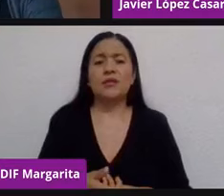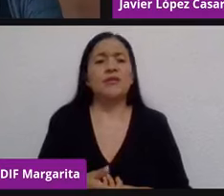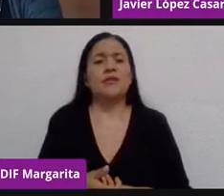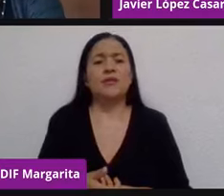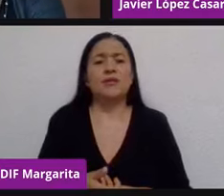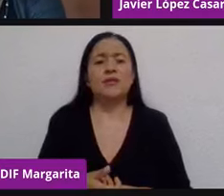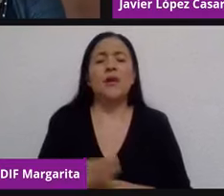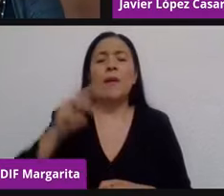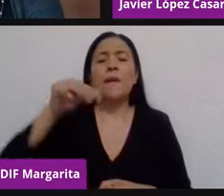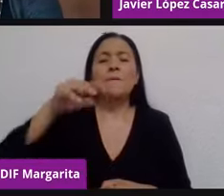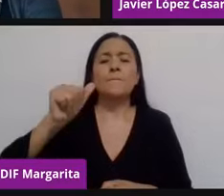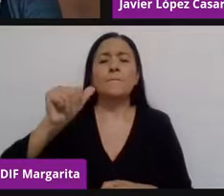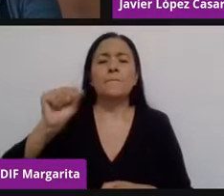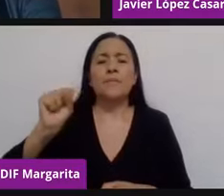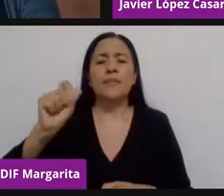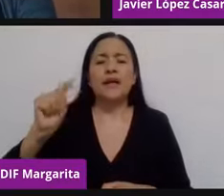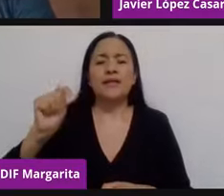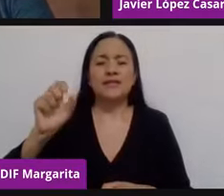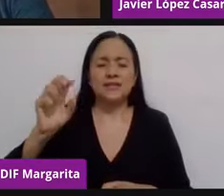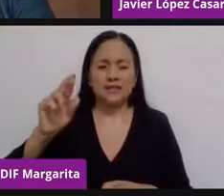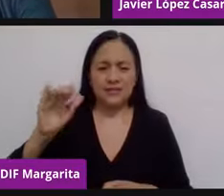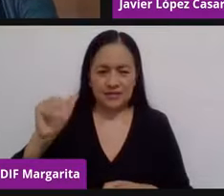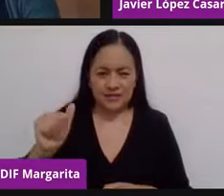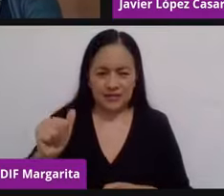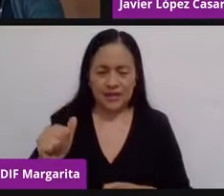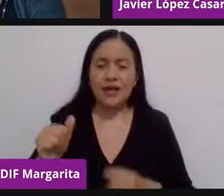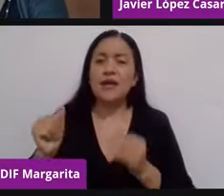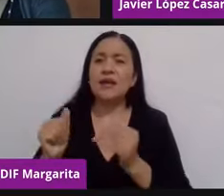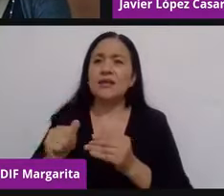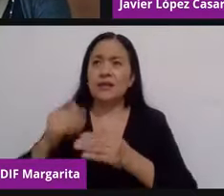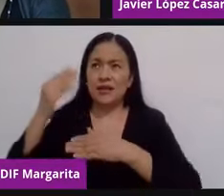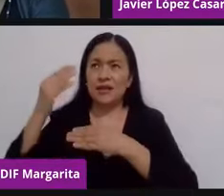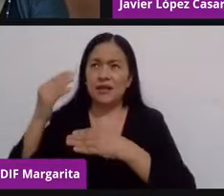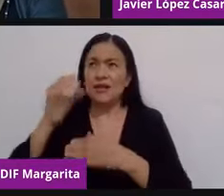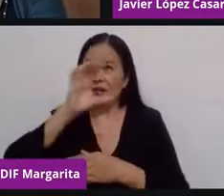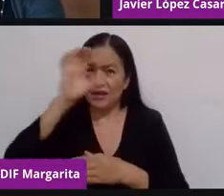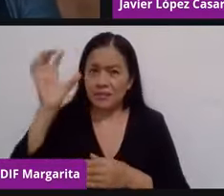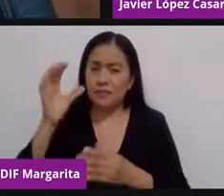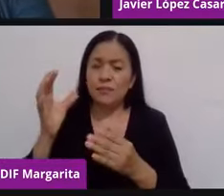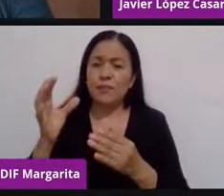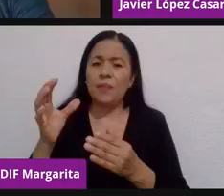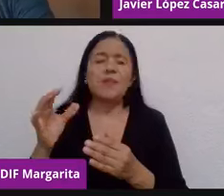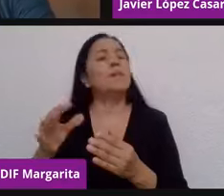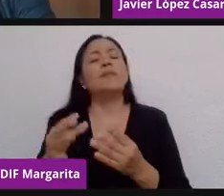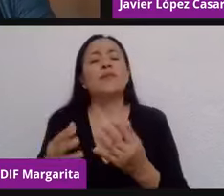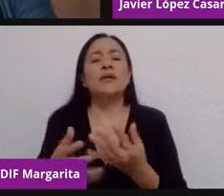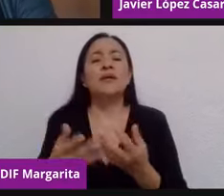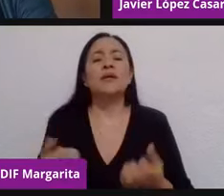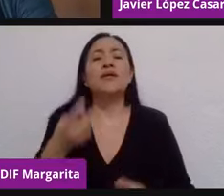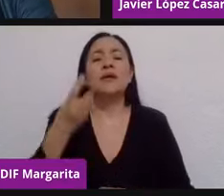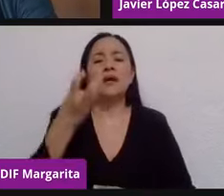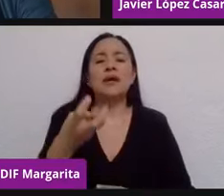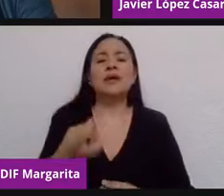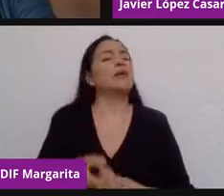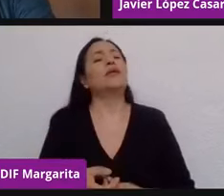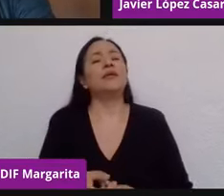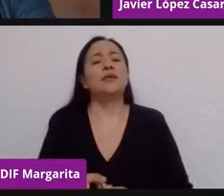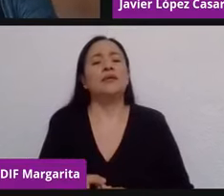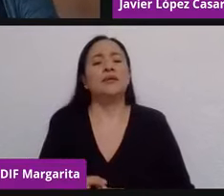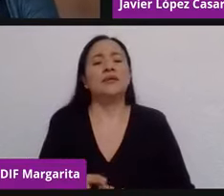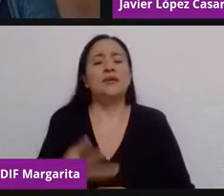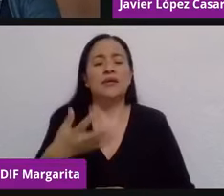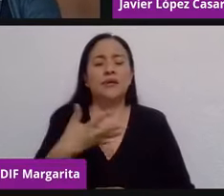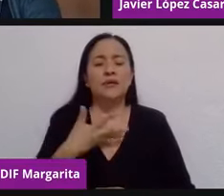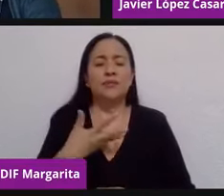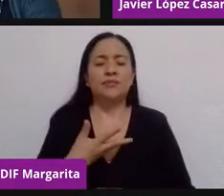Ambiental, Aspectos Jurídicos y Empresariales por la Universidad de Barcelona. Una especialización en Gestión y